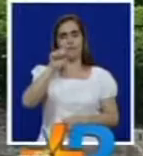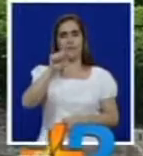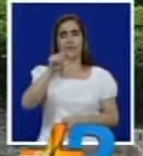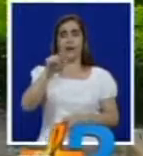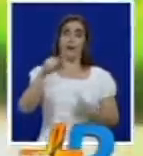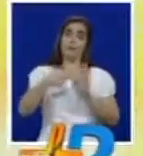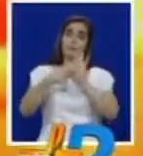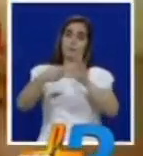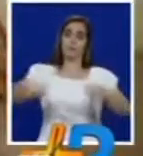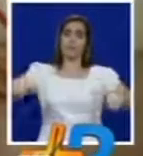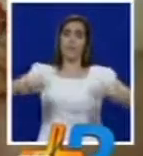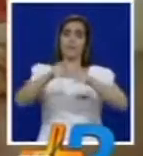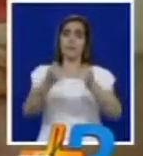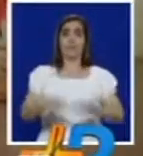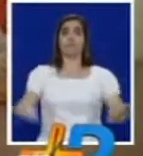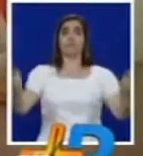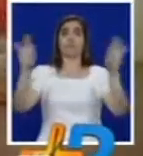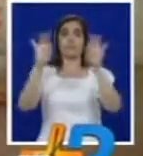en nuestra ciudad